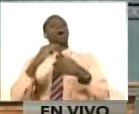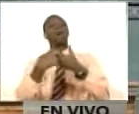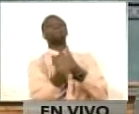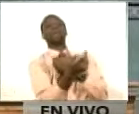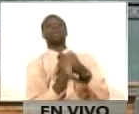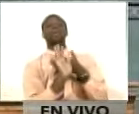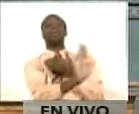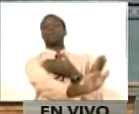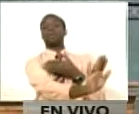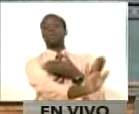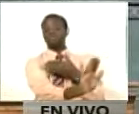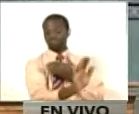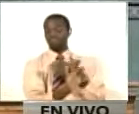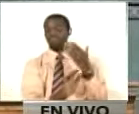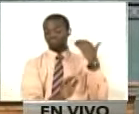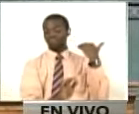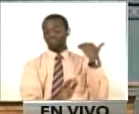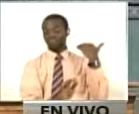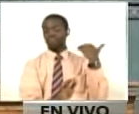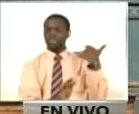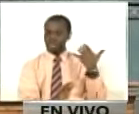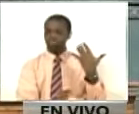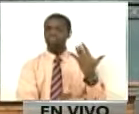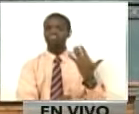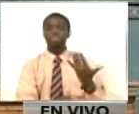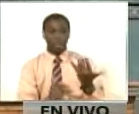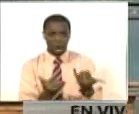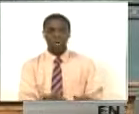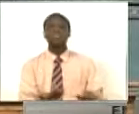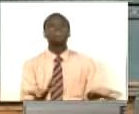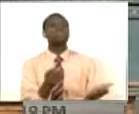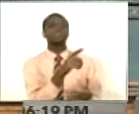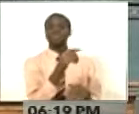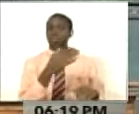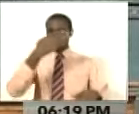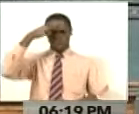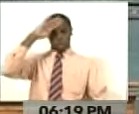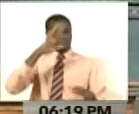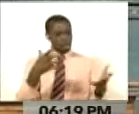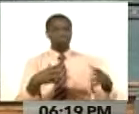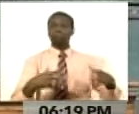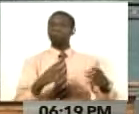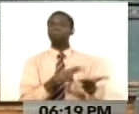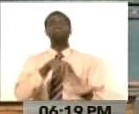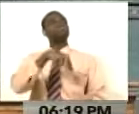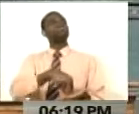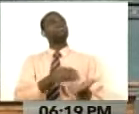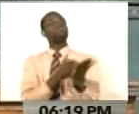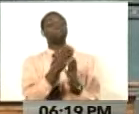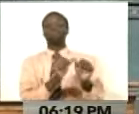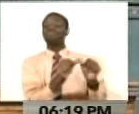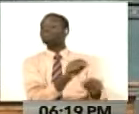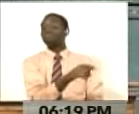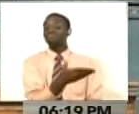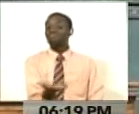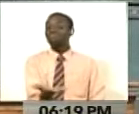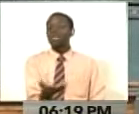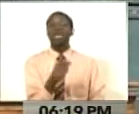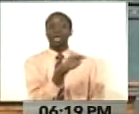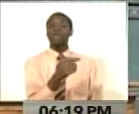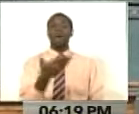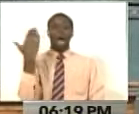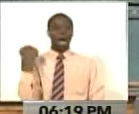Décadas más tarde, ahí está el pueblo de Cuba, digno de pie, ratificando la elección